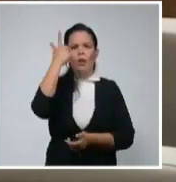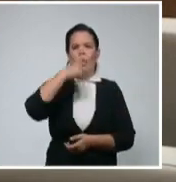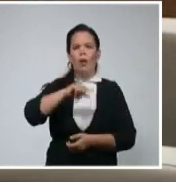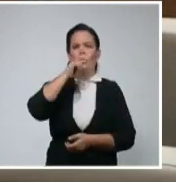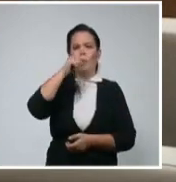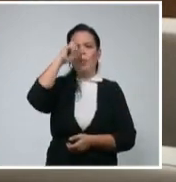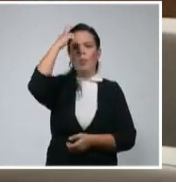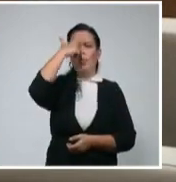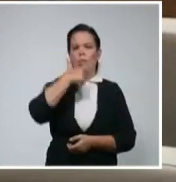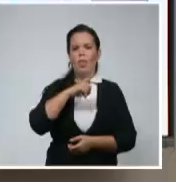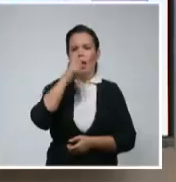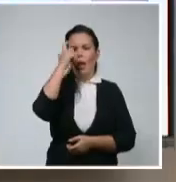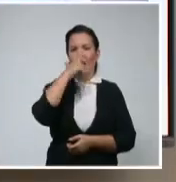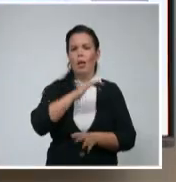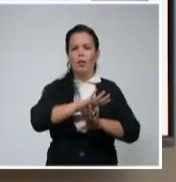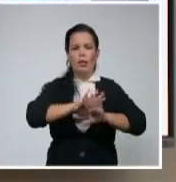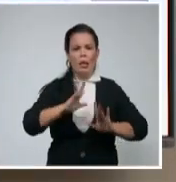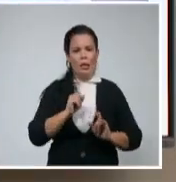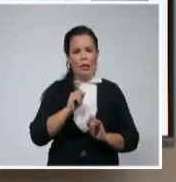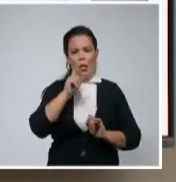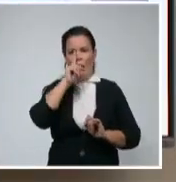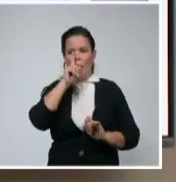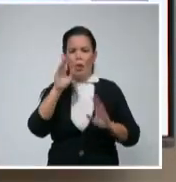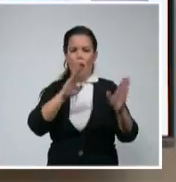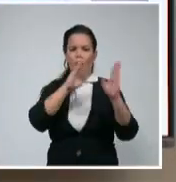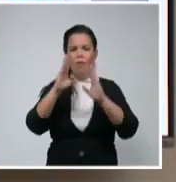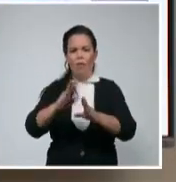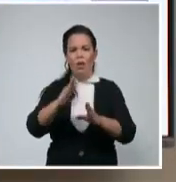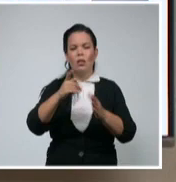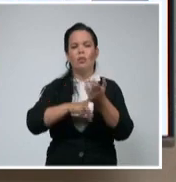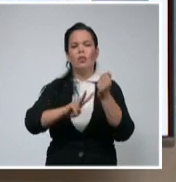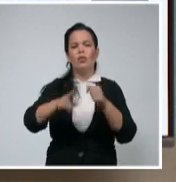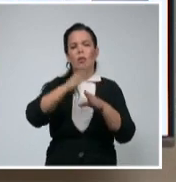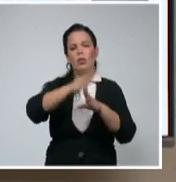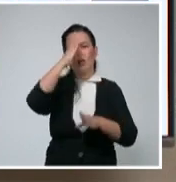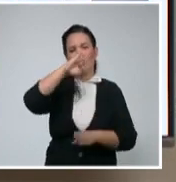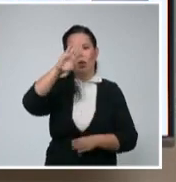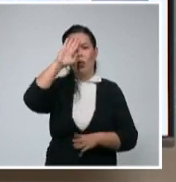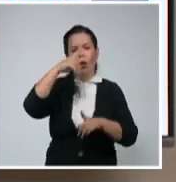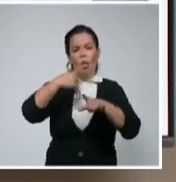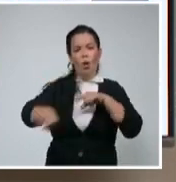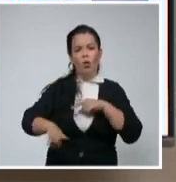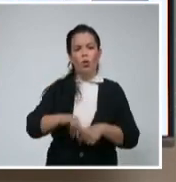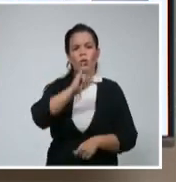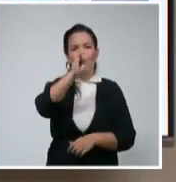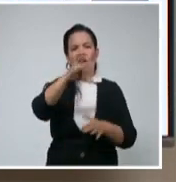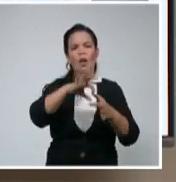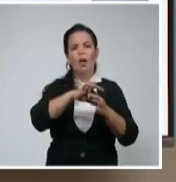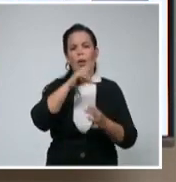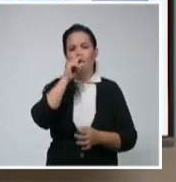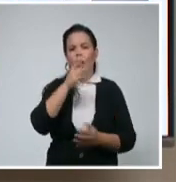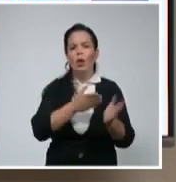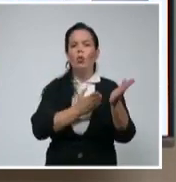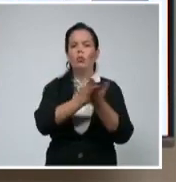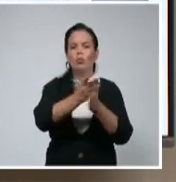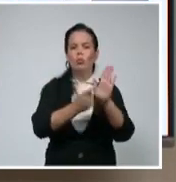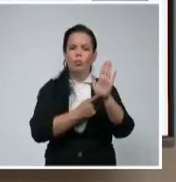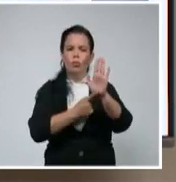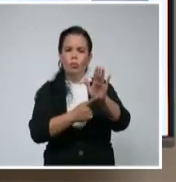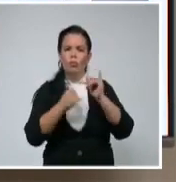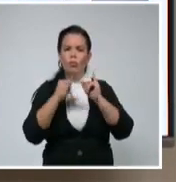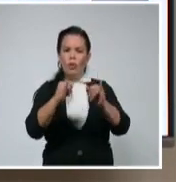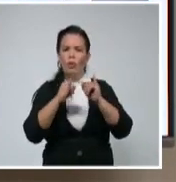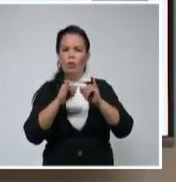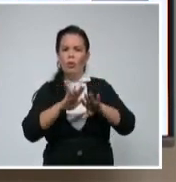segunda fase en Santiago de Cuba y el 6GB prepara la documentación para presentarla ante la entidad reguladora con el fin de